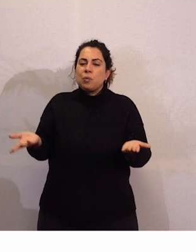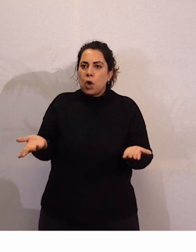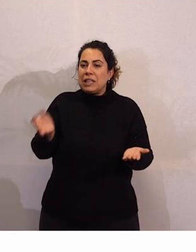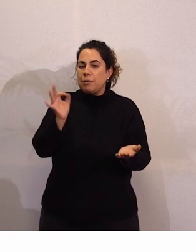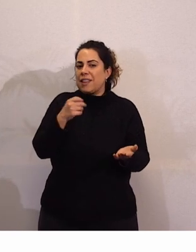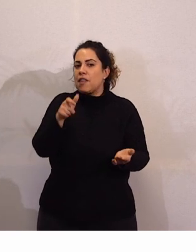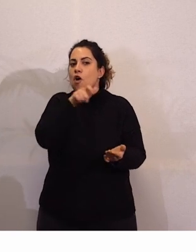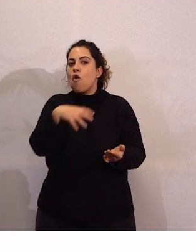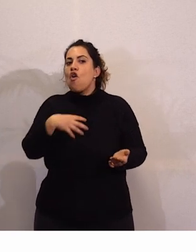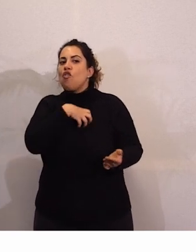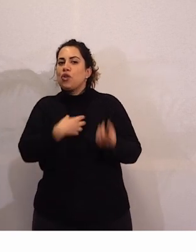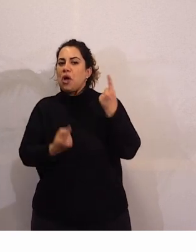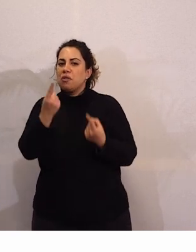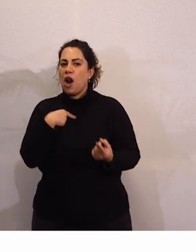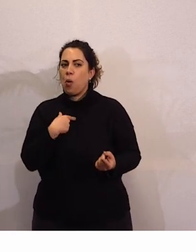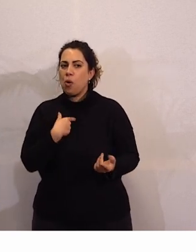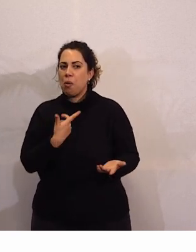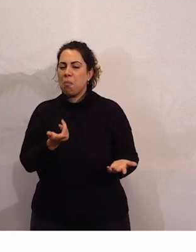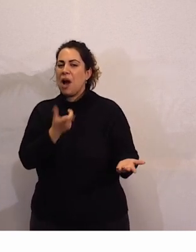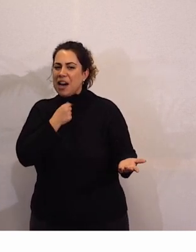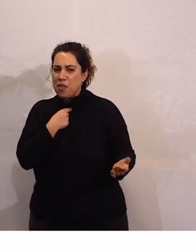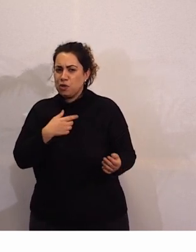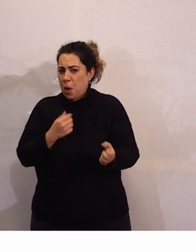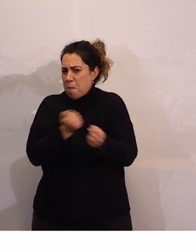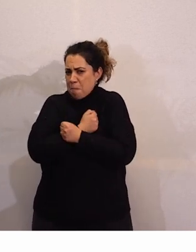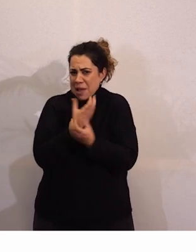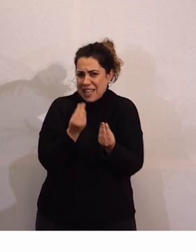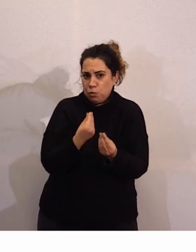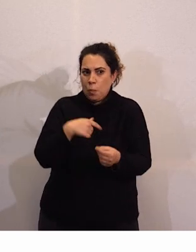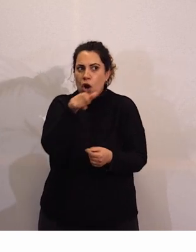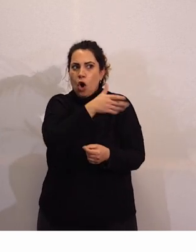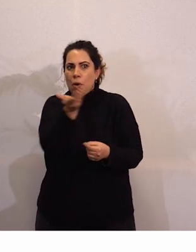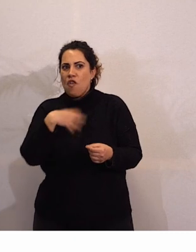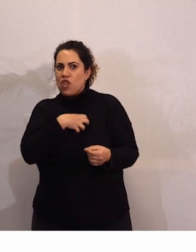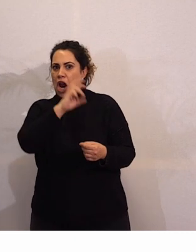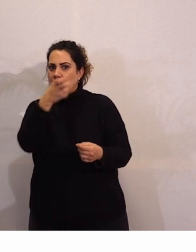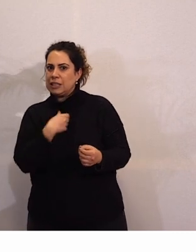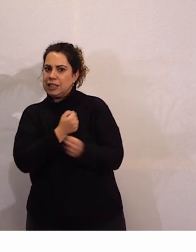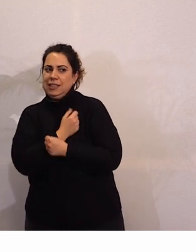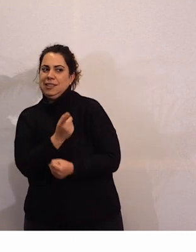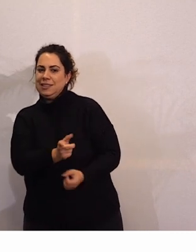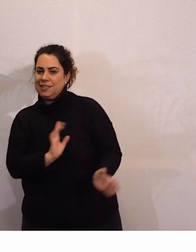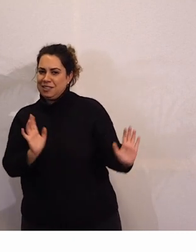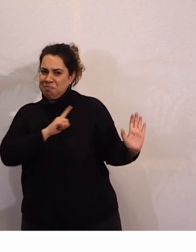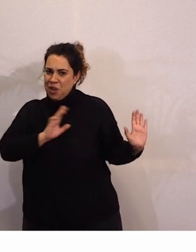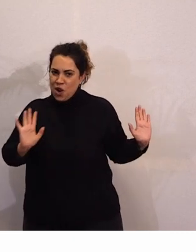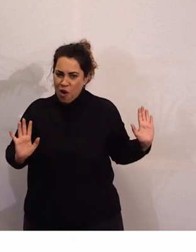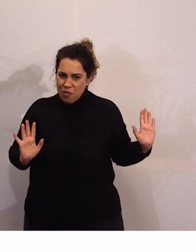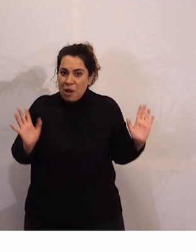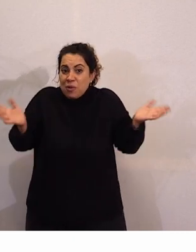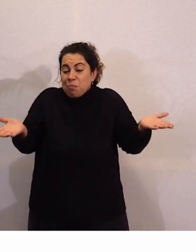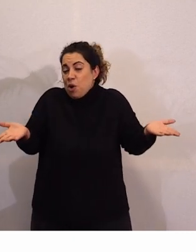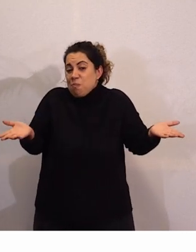funcionarios la he hecho gracia y me aman pero otros funcionarios no tanto entonces bueno pues